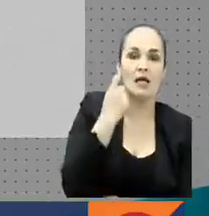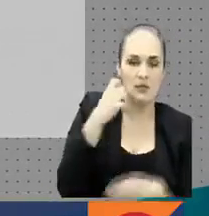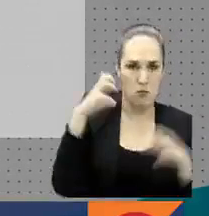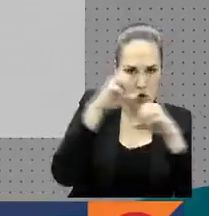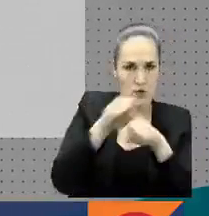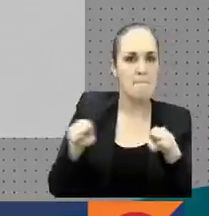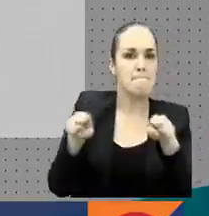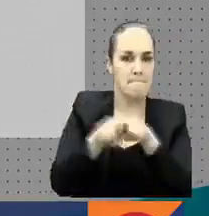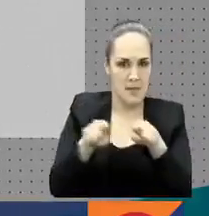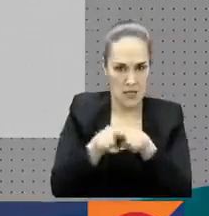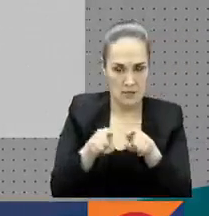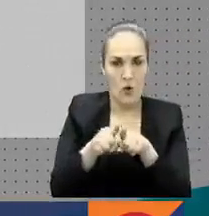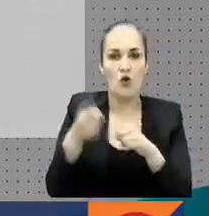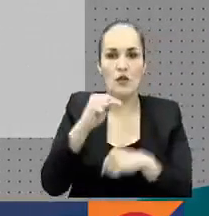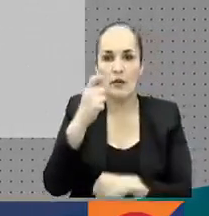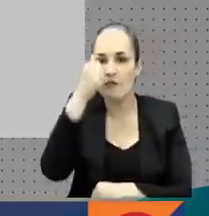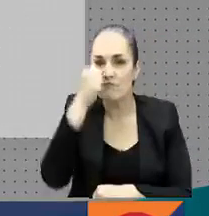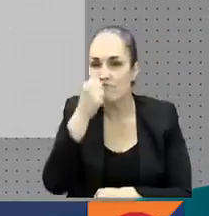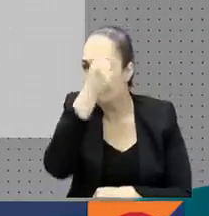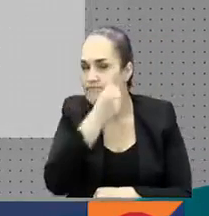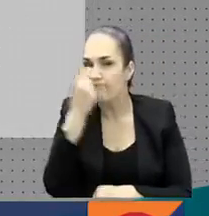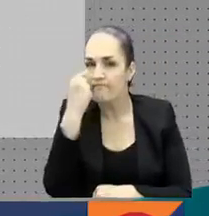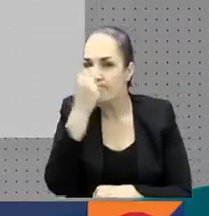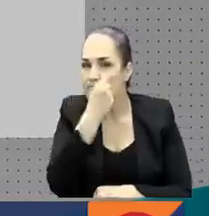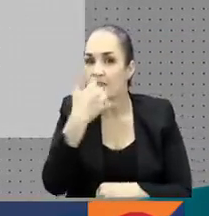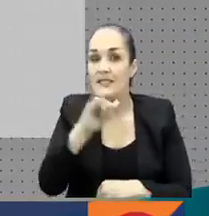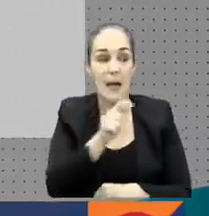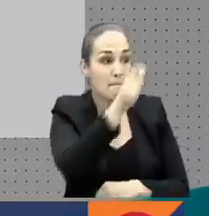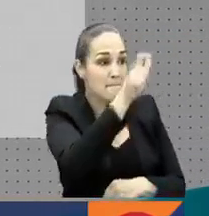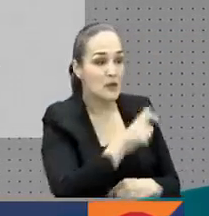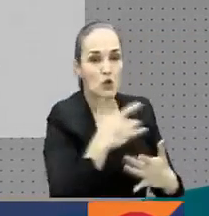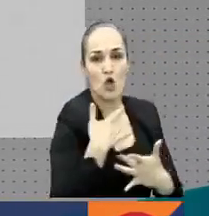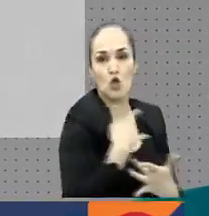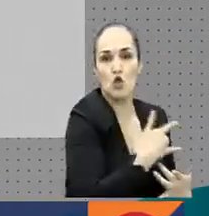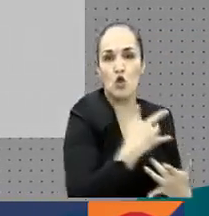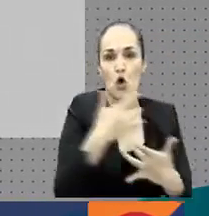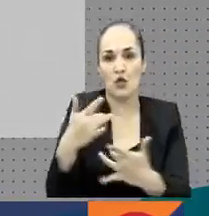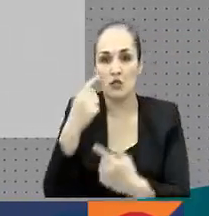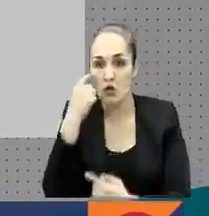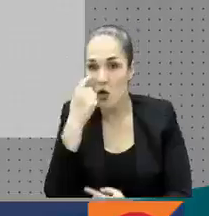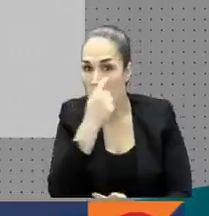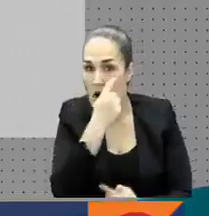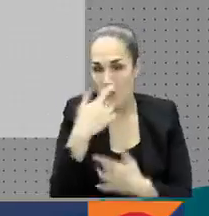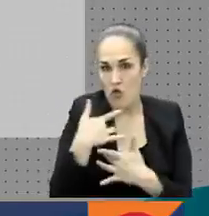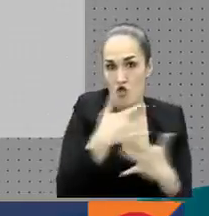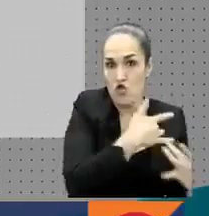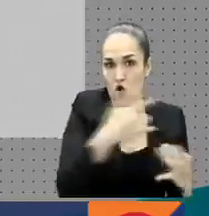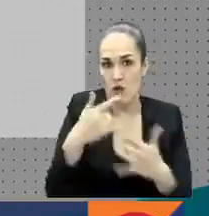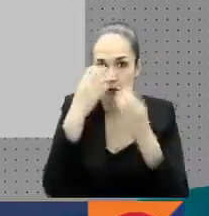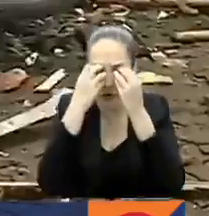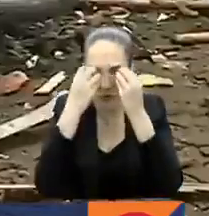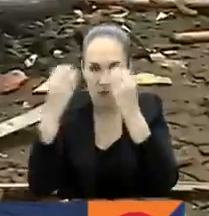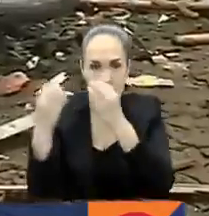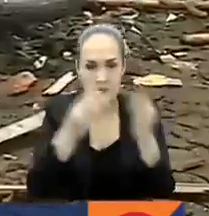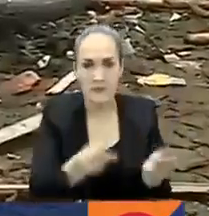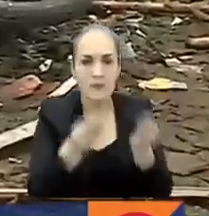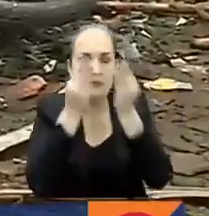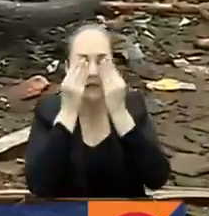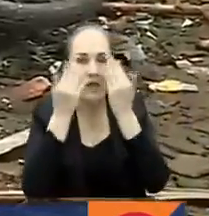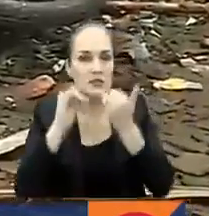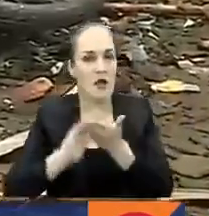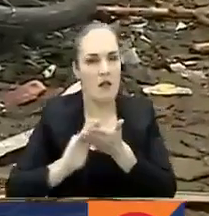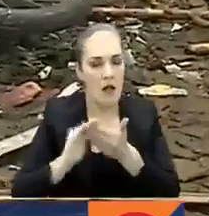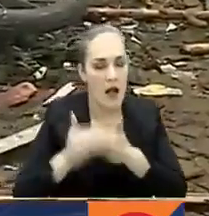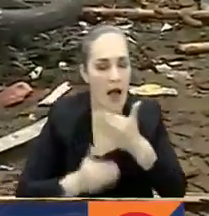en sus vistas, un donante de córneas y estamos esperando la evolución después de la cirugía. Los